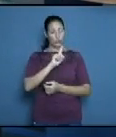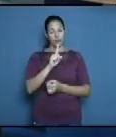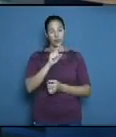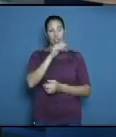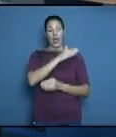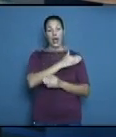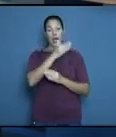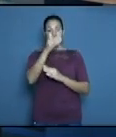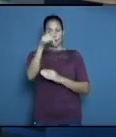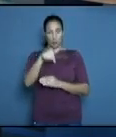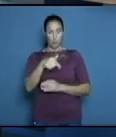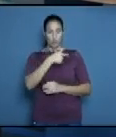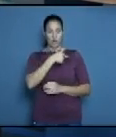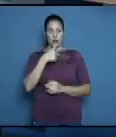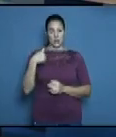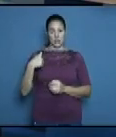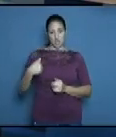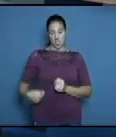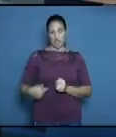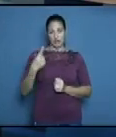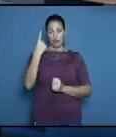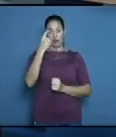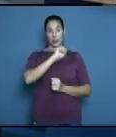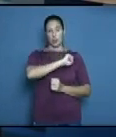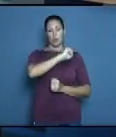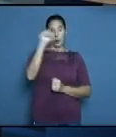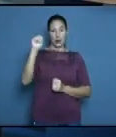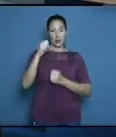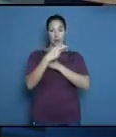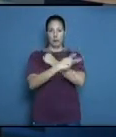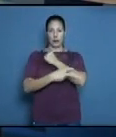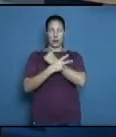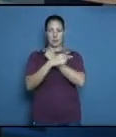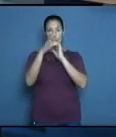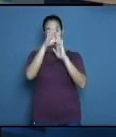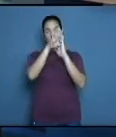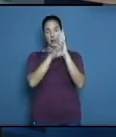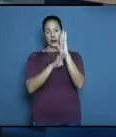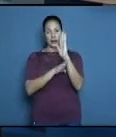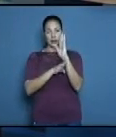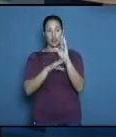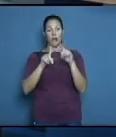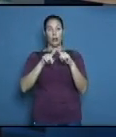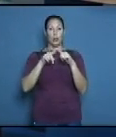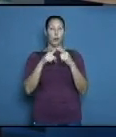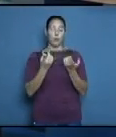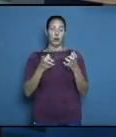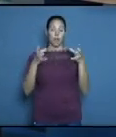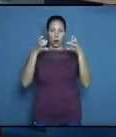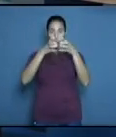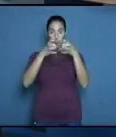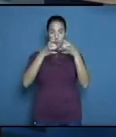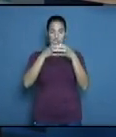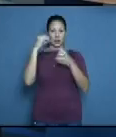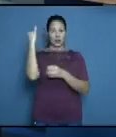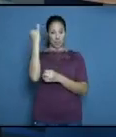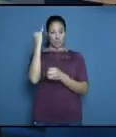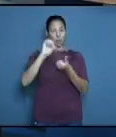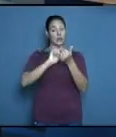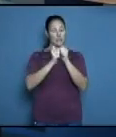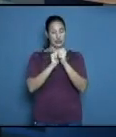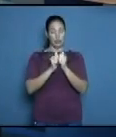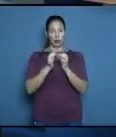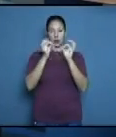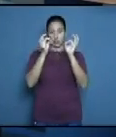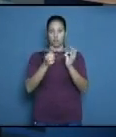los juegos actualmente con 34 medallas de oro porque el Comité Olímpico Internacional lo establece así o sea que si